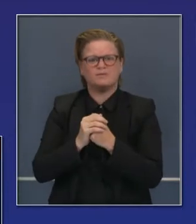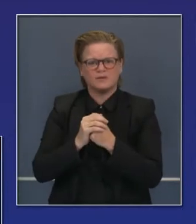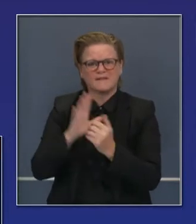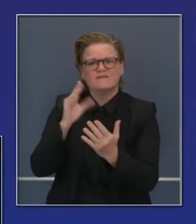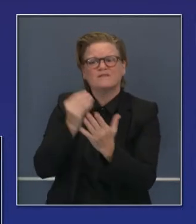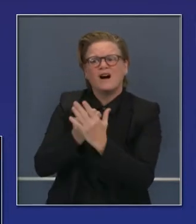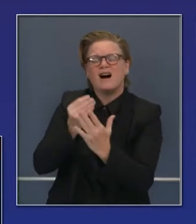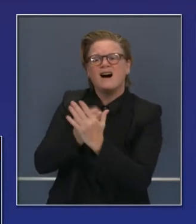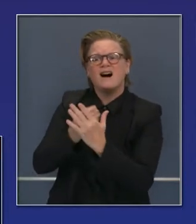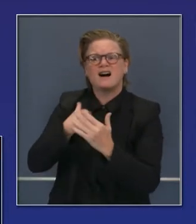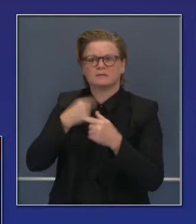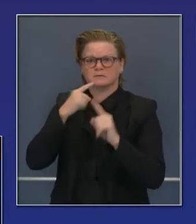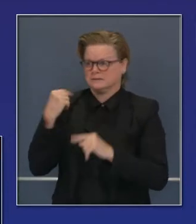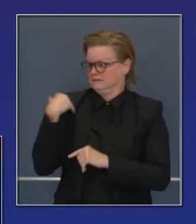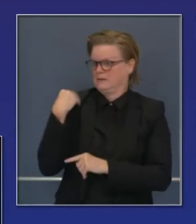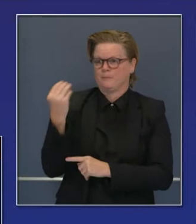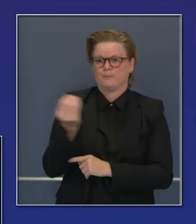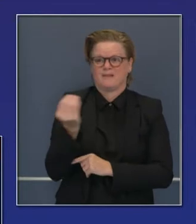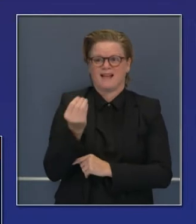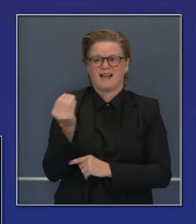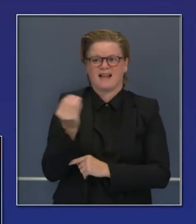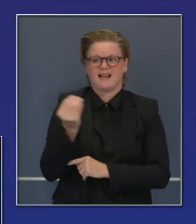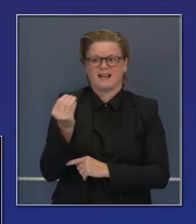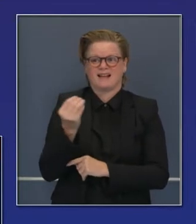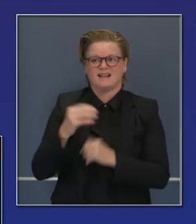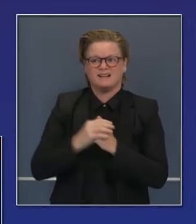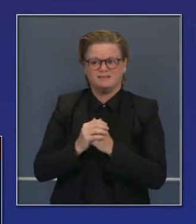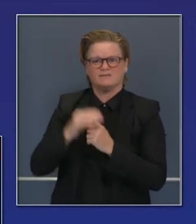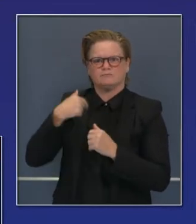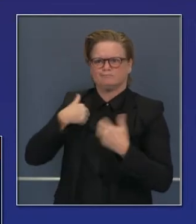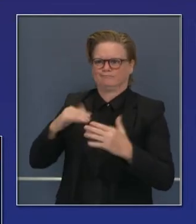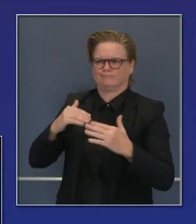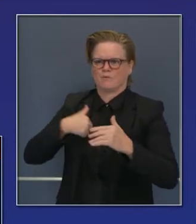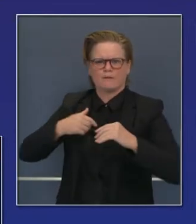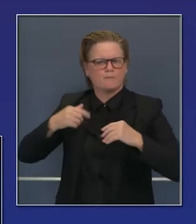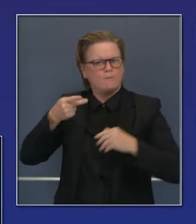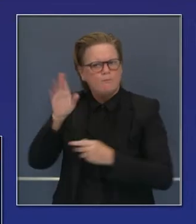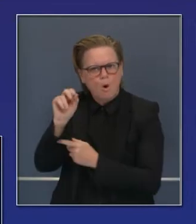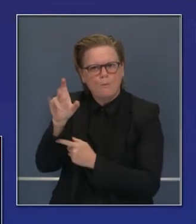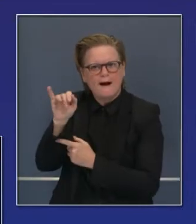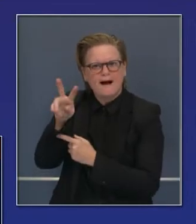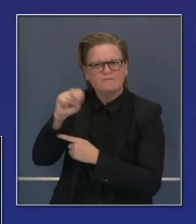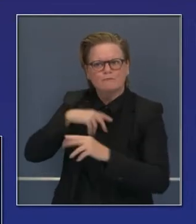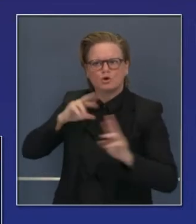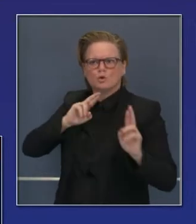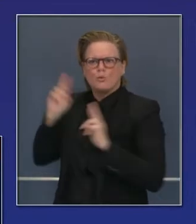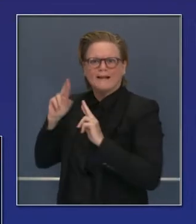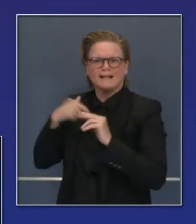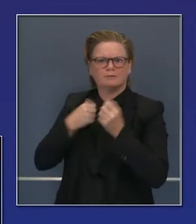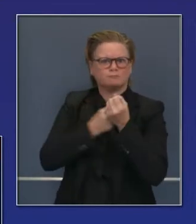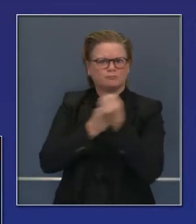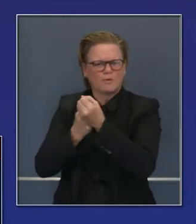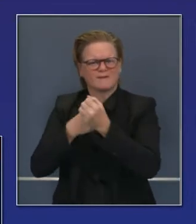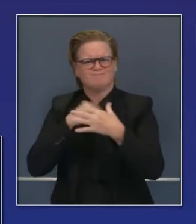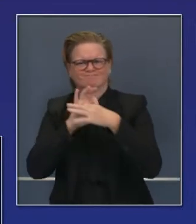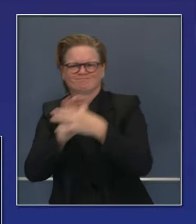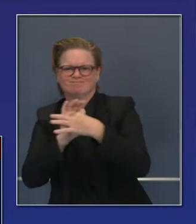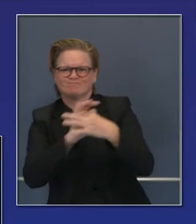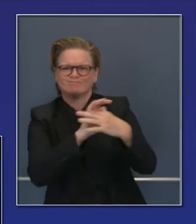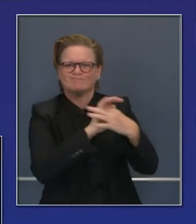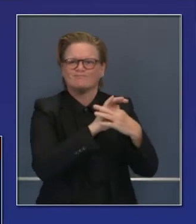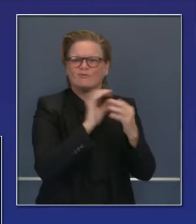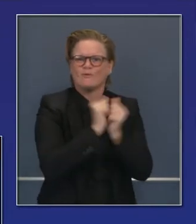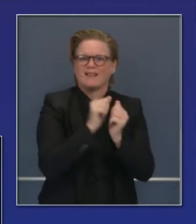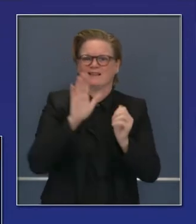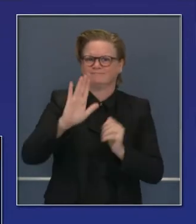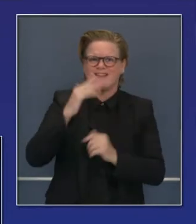pasado. El lunes anunciamos también unos esfuerzos nuevos proactivos apoyando en cooperación con la